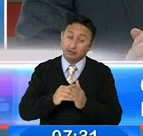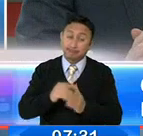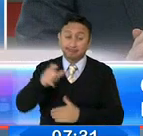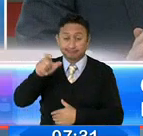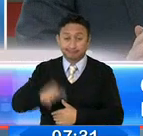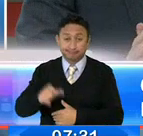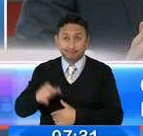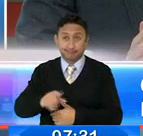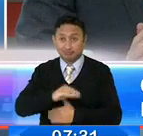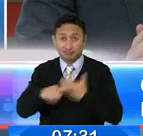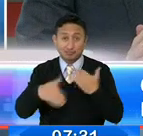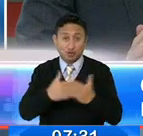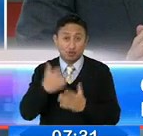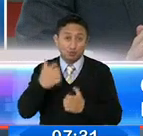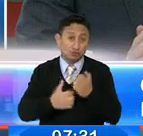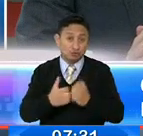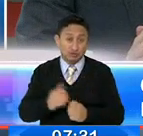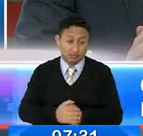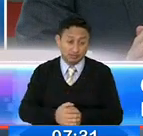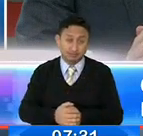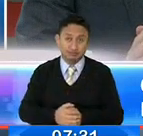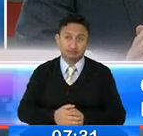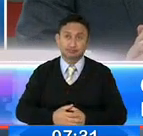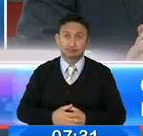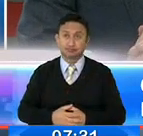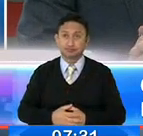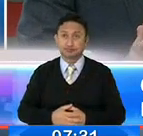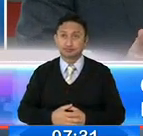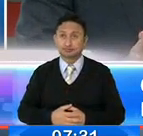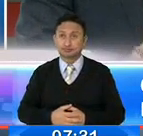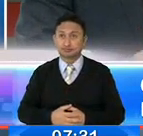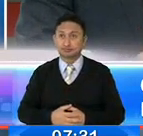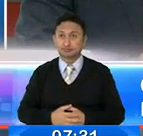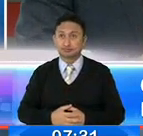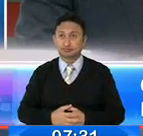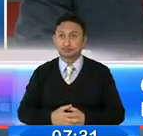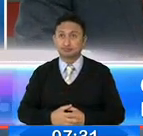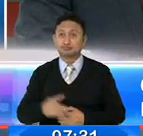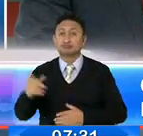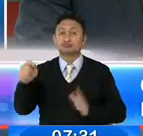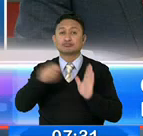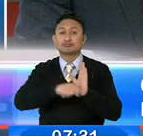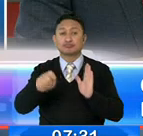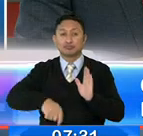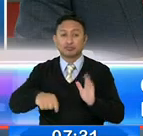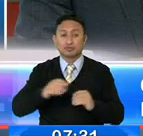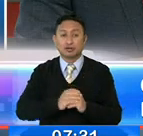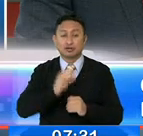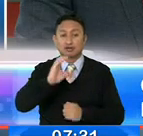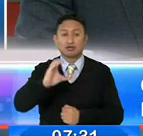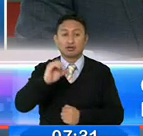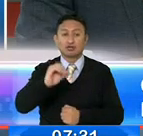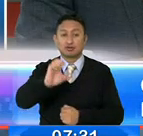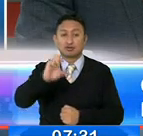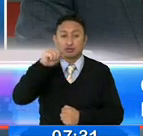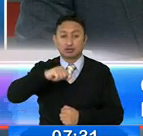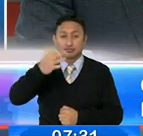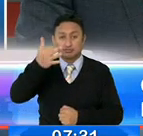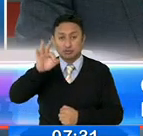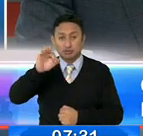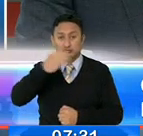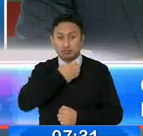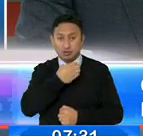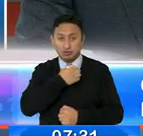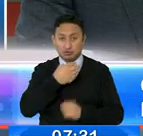todos, por unos pocos que están incumpliendo. Ahogada, el COE nacional, pues, en resolución del 19 de agosto,